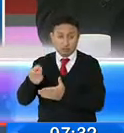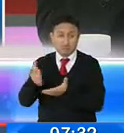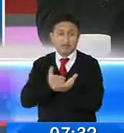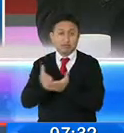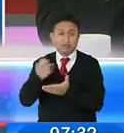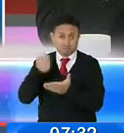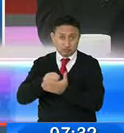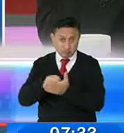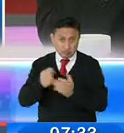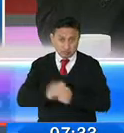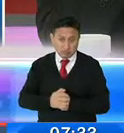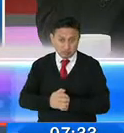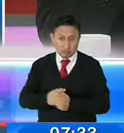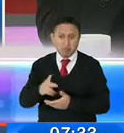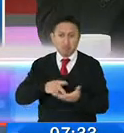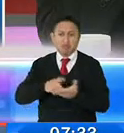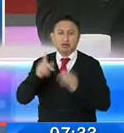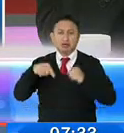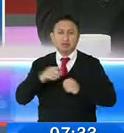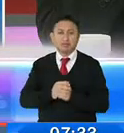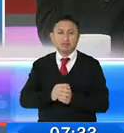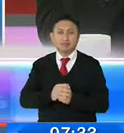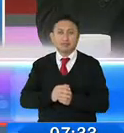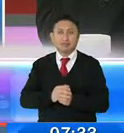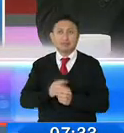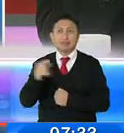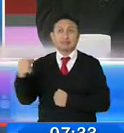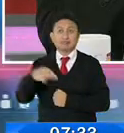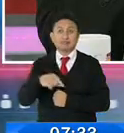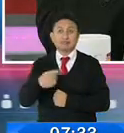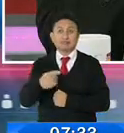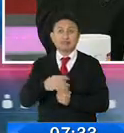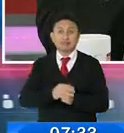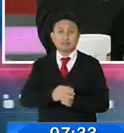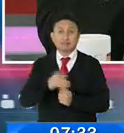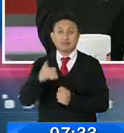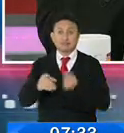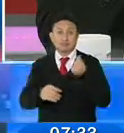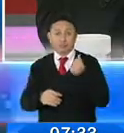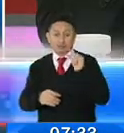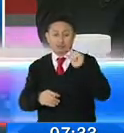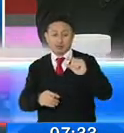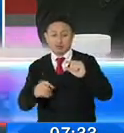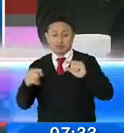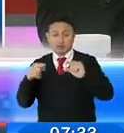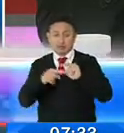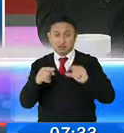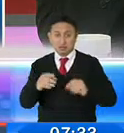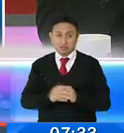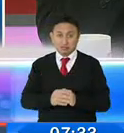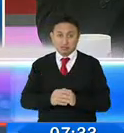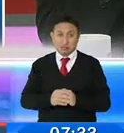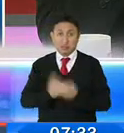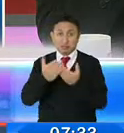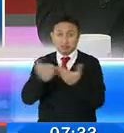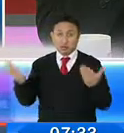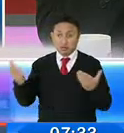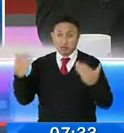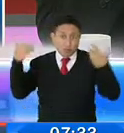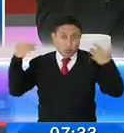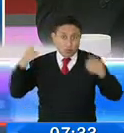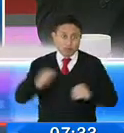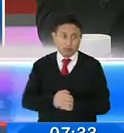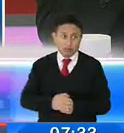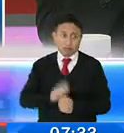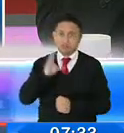digital, lo que voy a cancelar es el IVA sobre la comisión de esa plataforma. Ya el bien, sea que esté